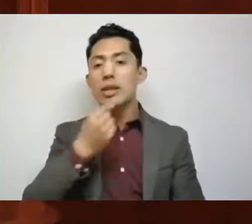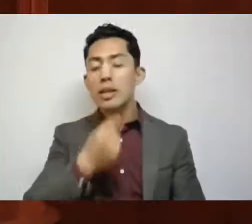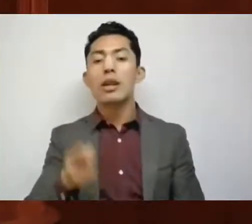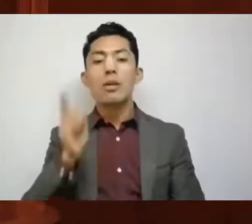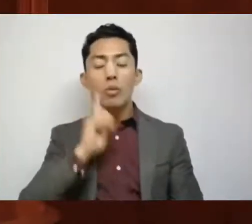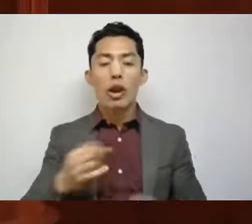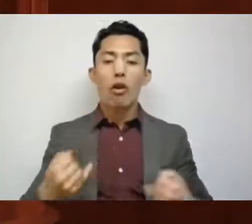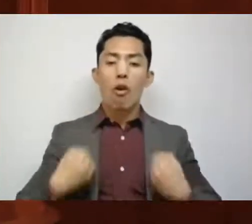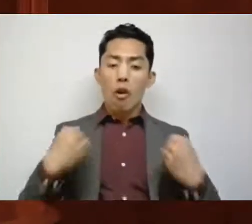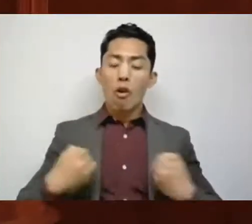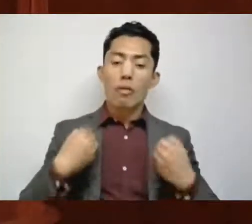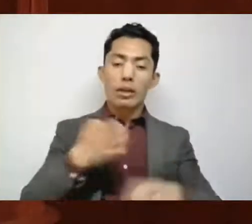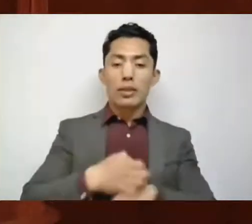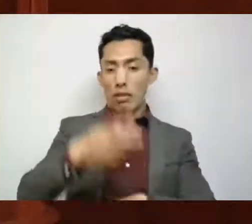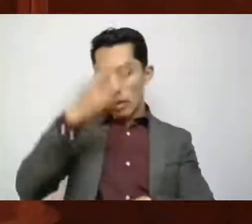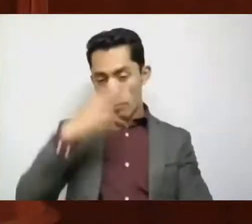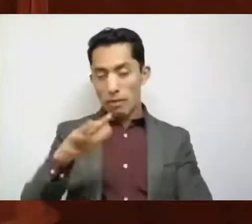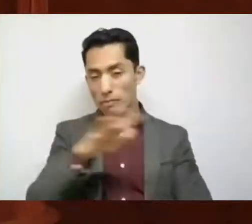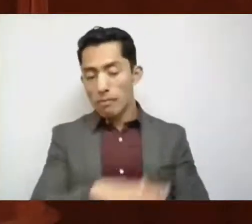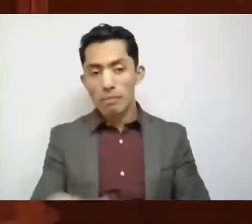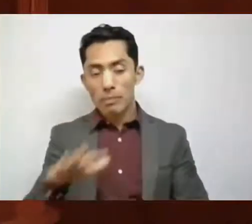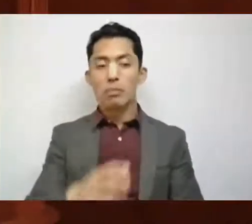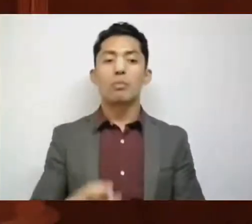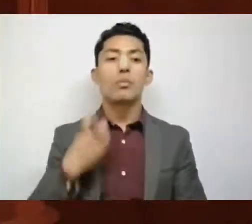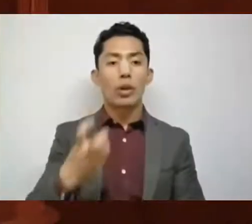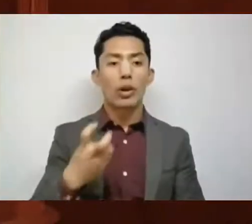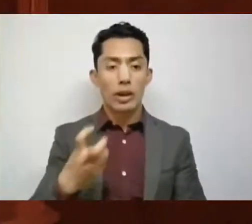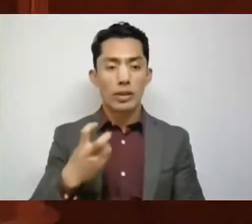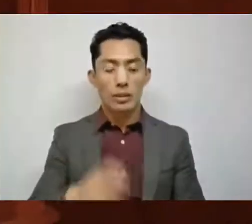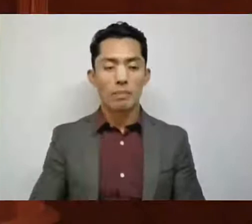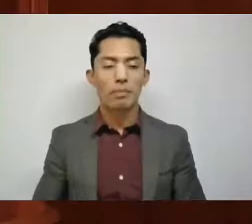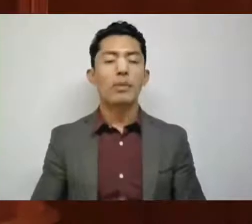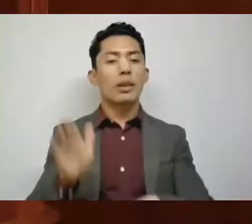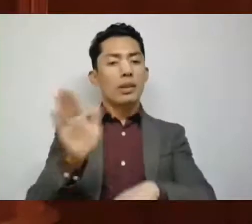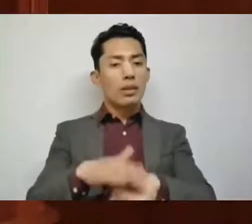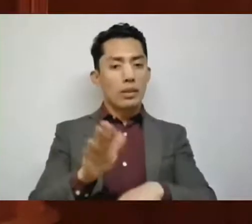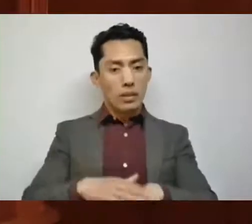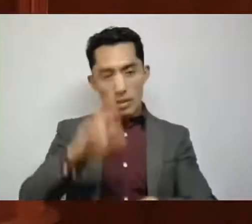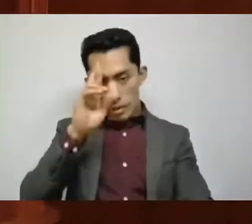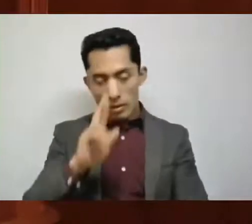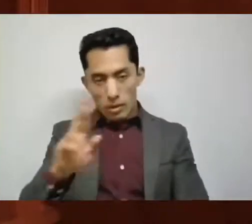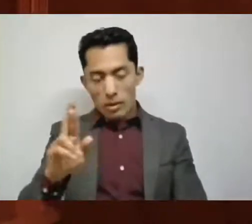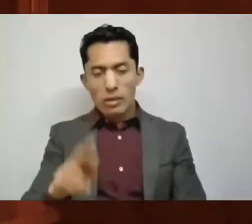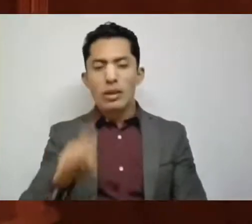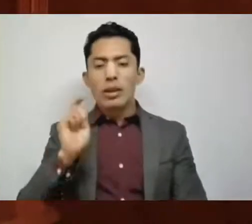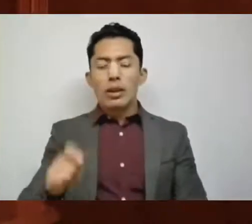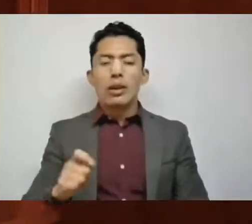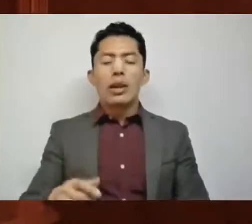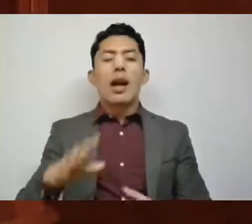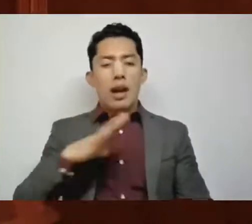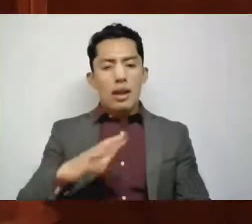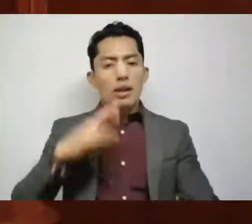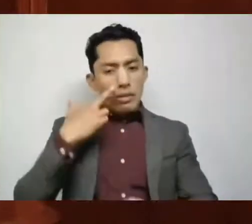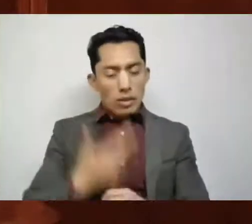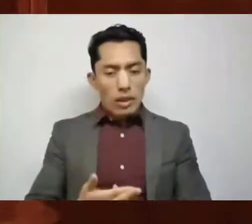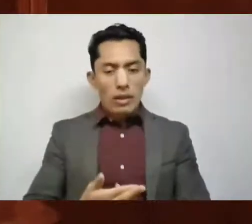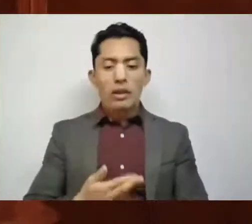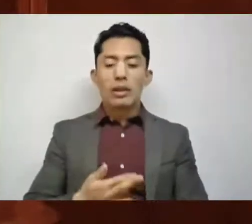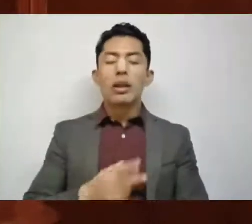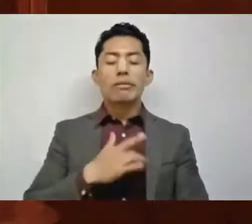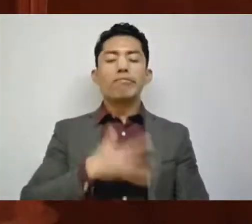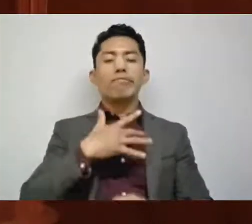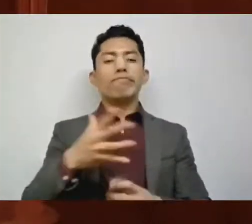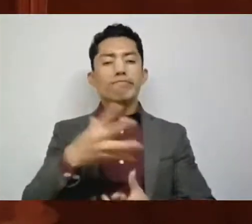adolescentes en el Estado de México. Por ello, les hago un llamado respetuoso para que nuestra responsabilidad se impregne de patía,